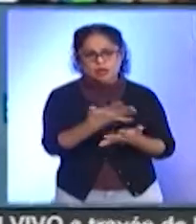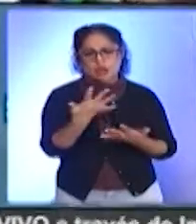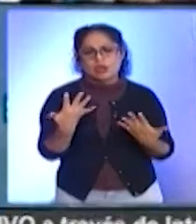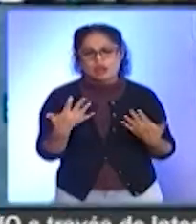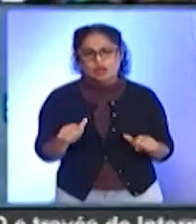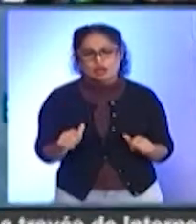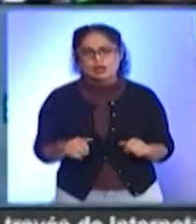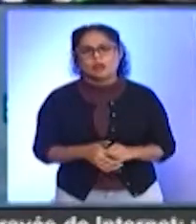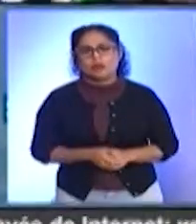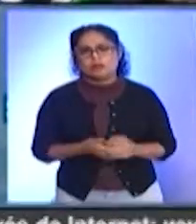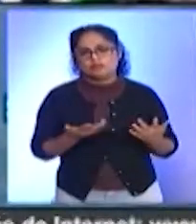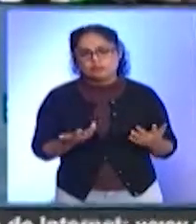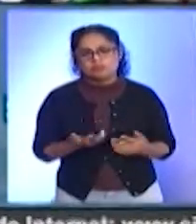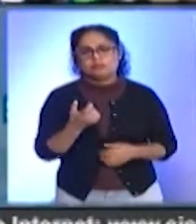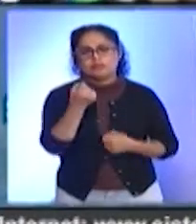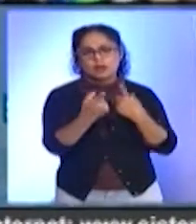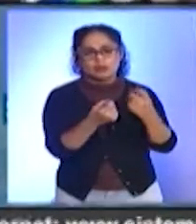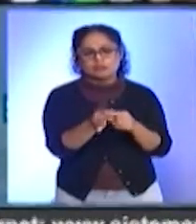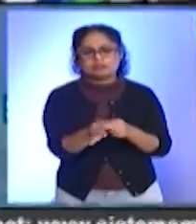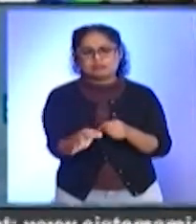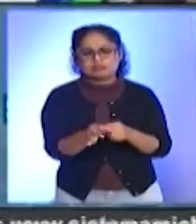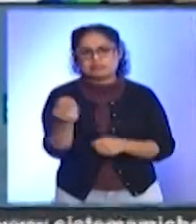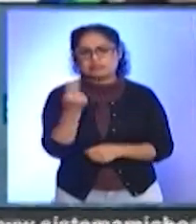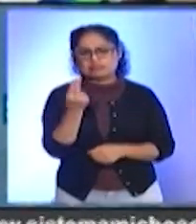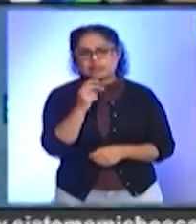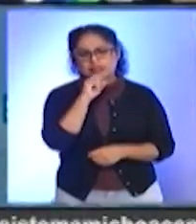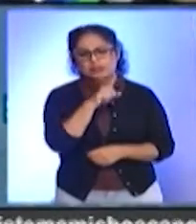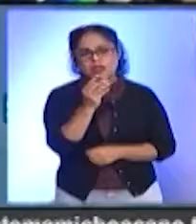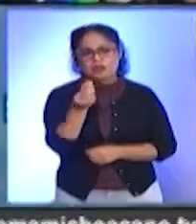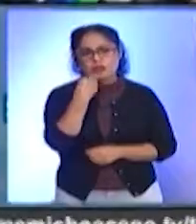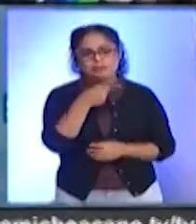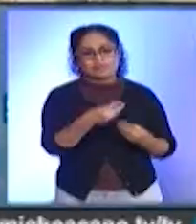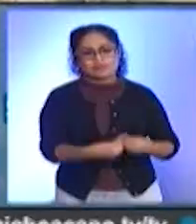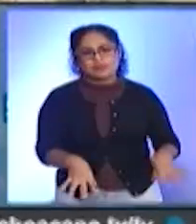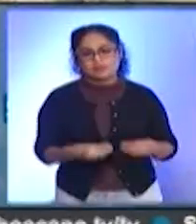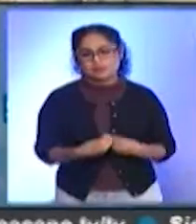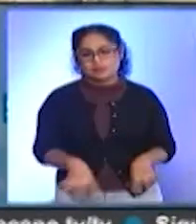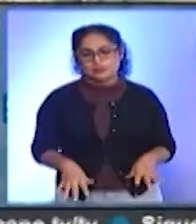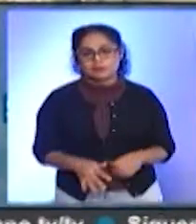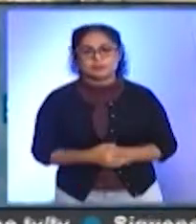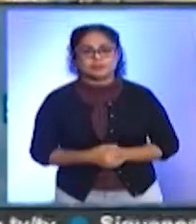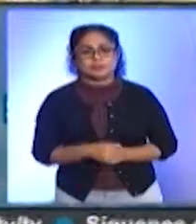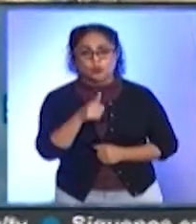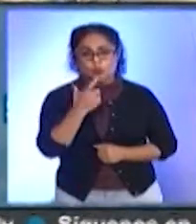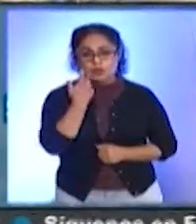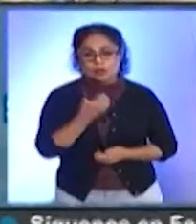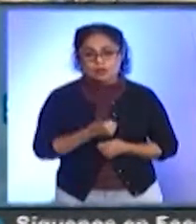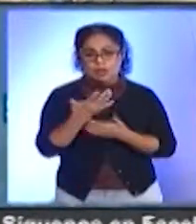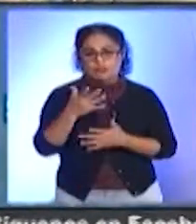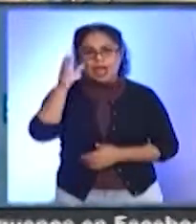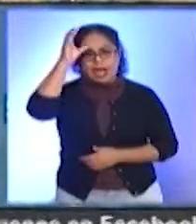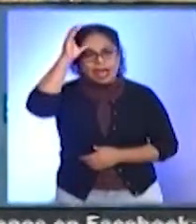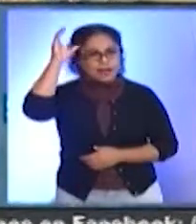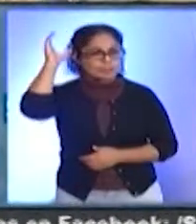y bueno, hay comunidades que van a estar sufriendo también por la cuestión de alimento y que perdieron sus bienes. Los centros de acopio son el Templo del Carmen